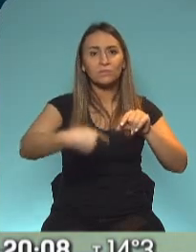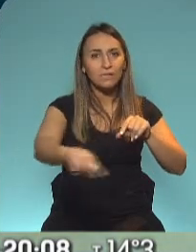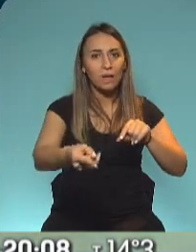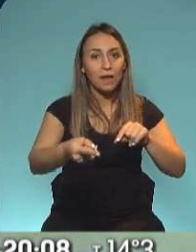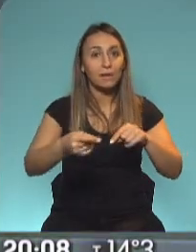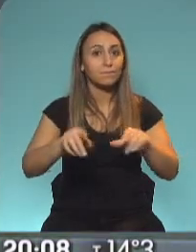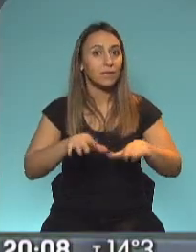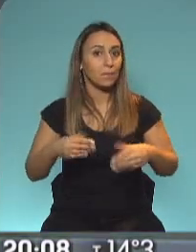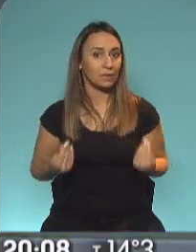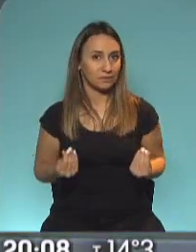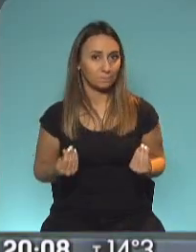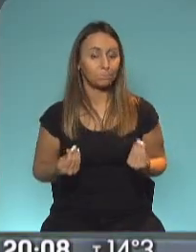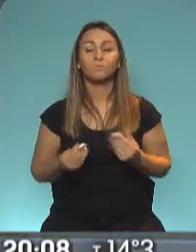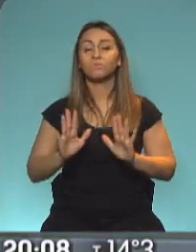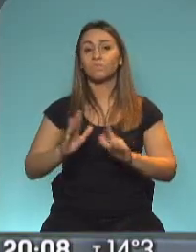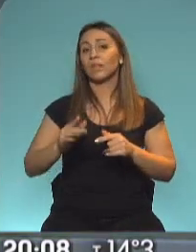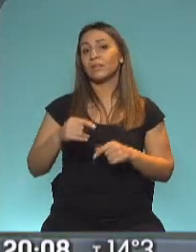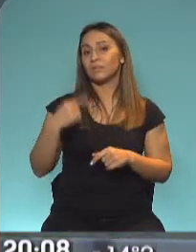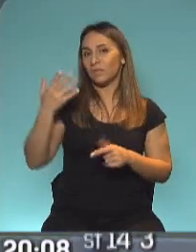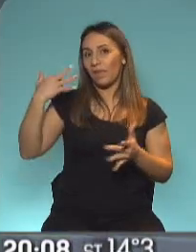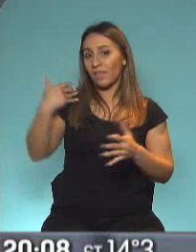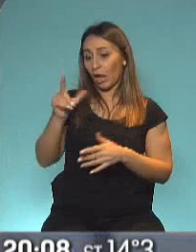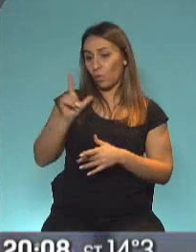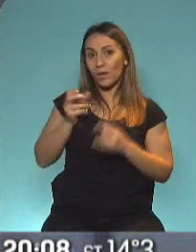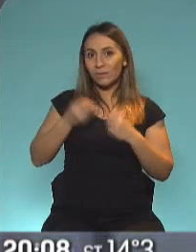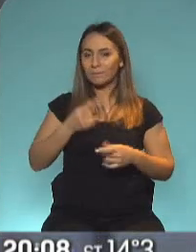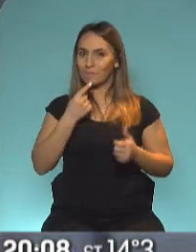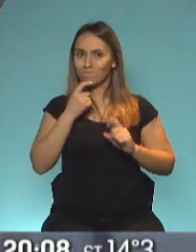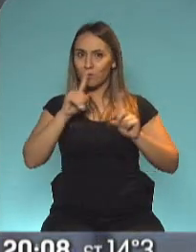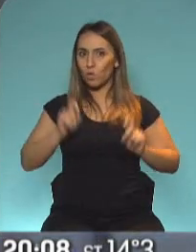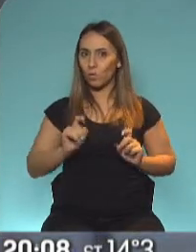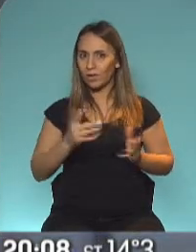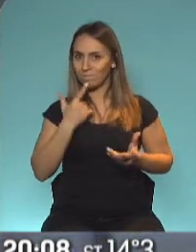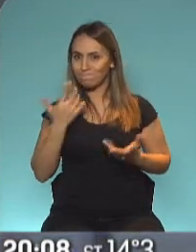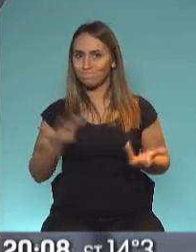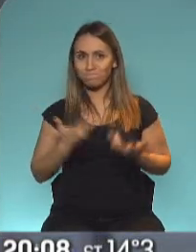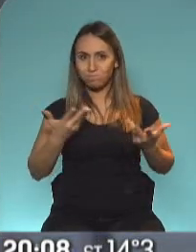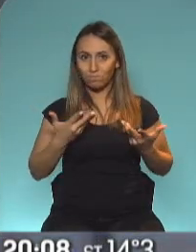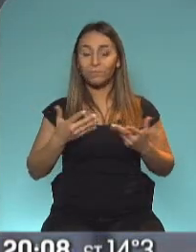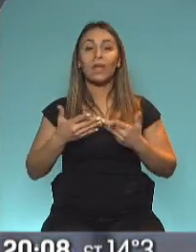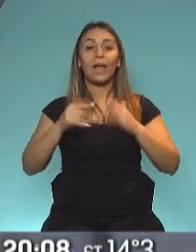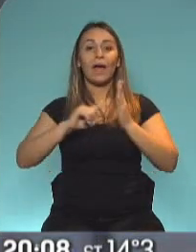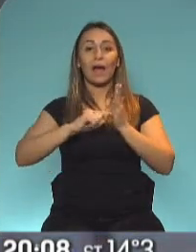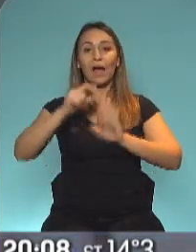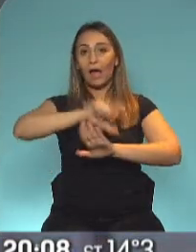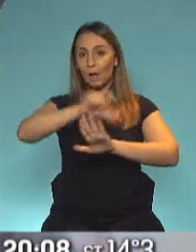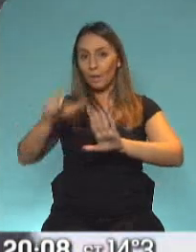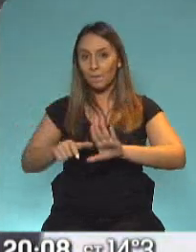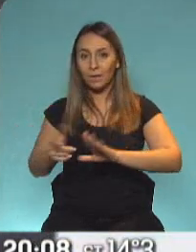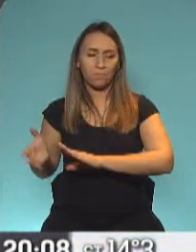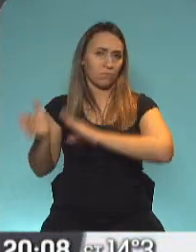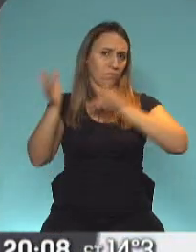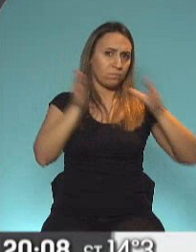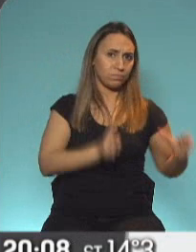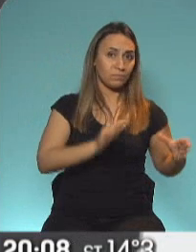Bueno, Ariel, desde el principio de la semana nos venimos preguntando, ¿va a haber o no una marcha atrás en el AMBA? Te diría que es una idea, un concepto que